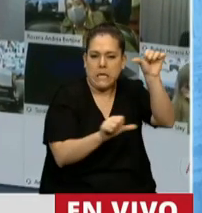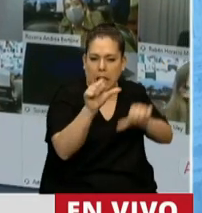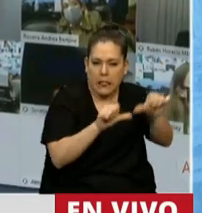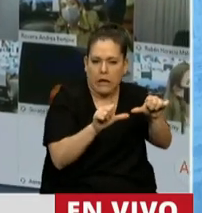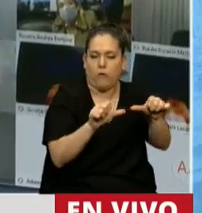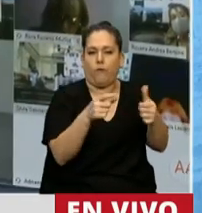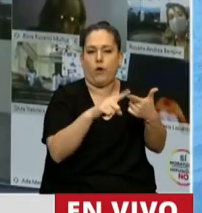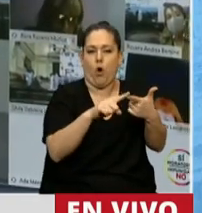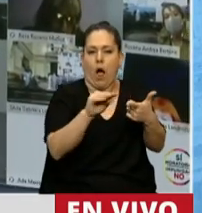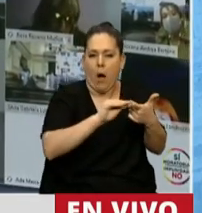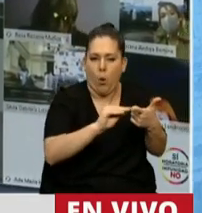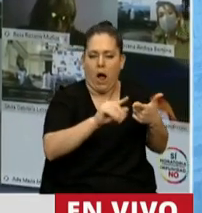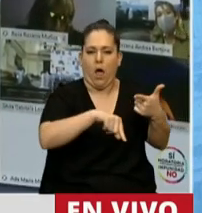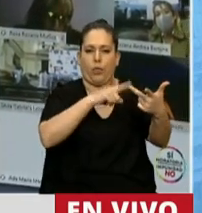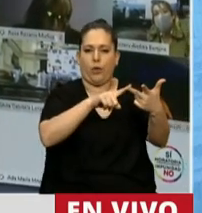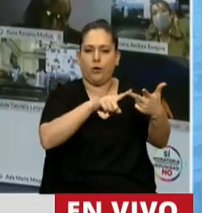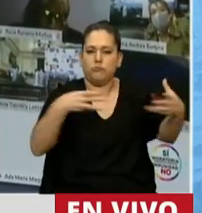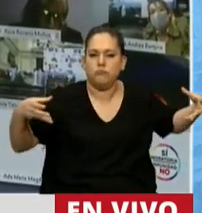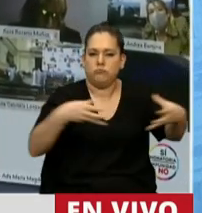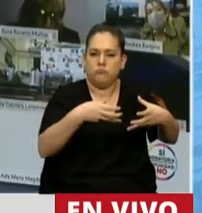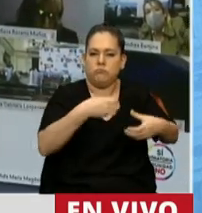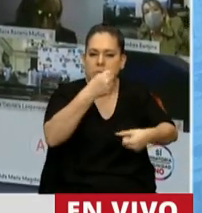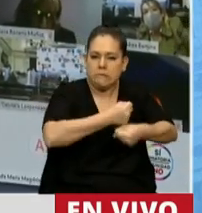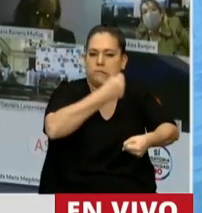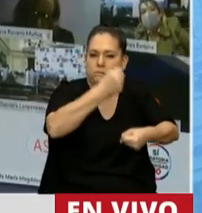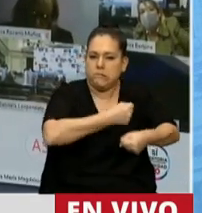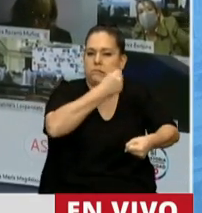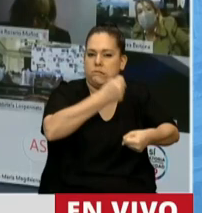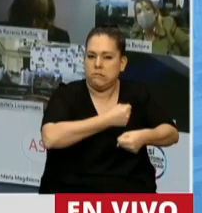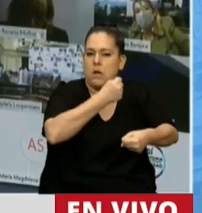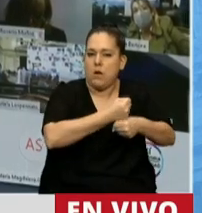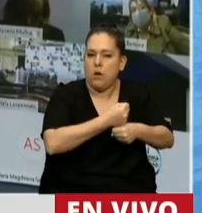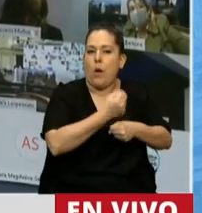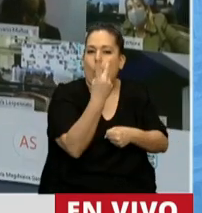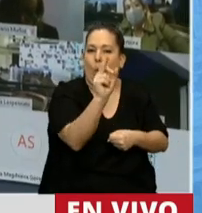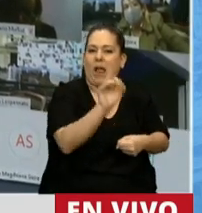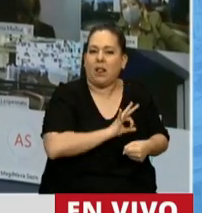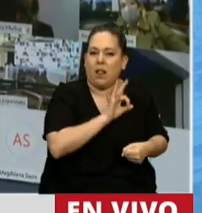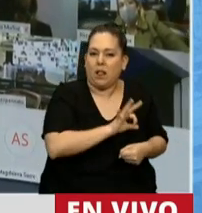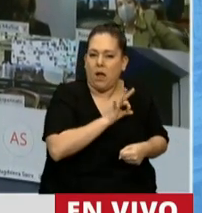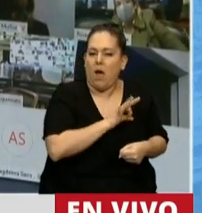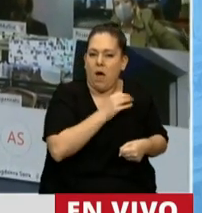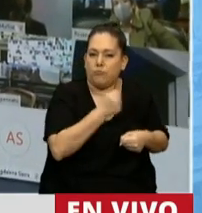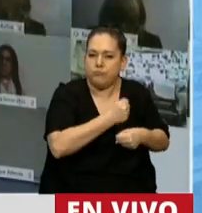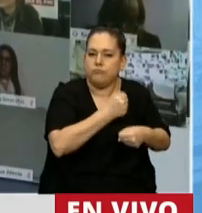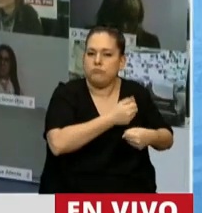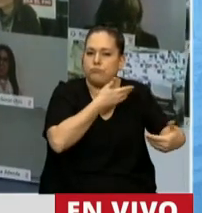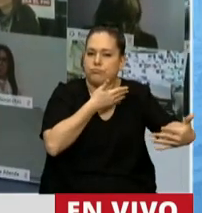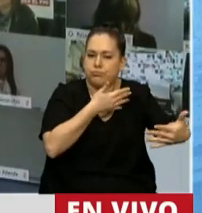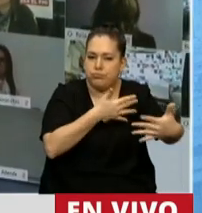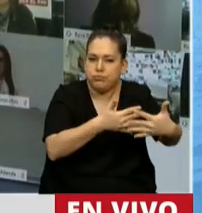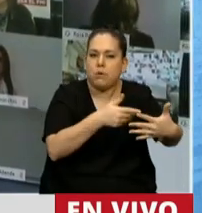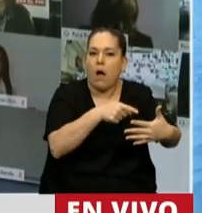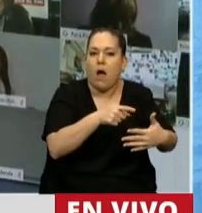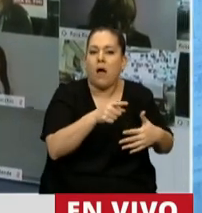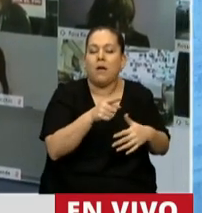científicos, abogados, que trabajaron incansablemente durante 20 años y que ampliaron